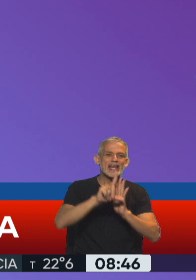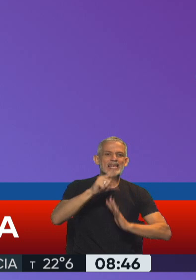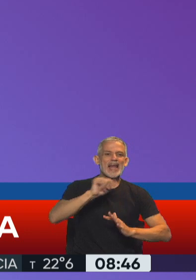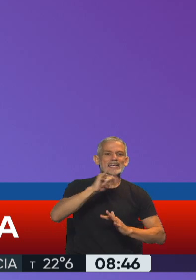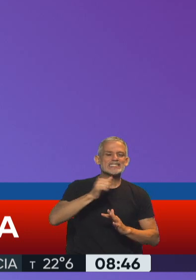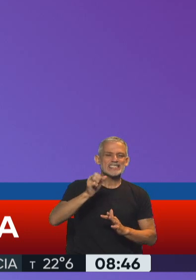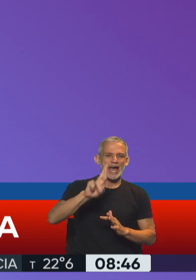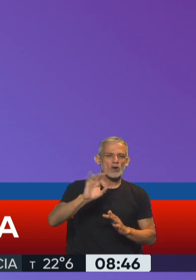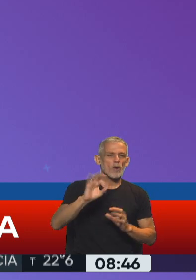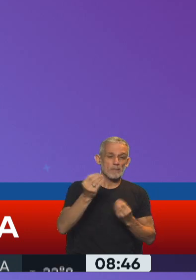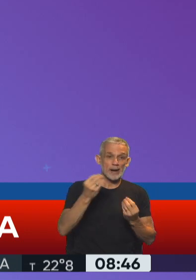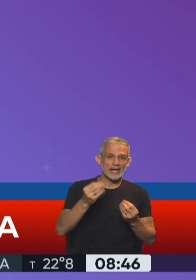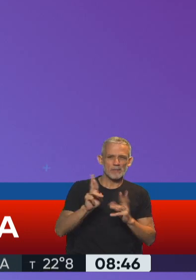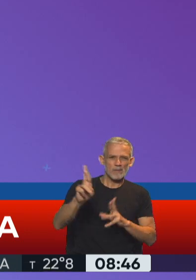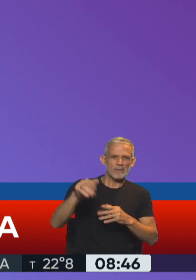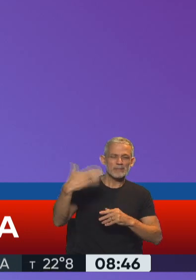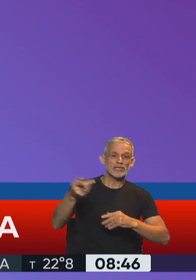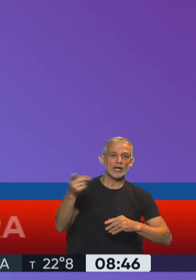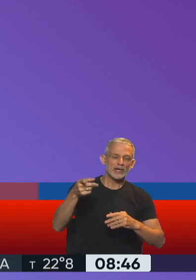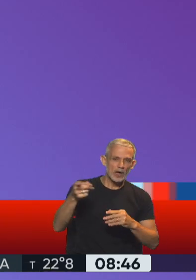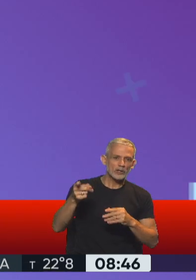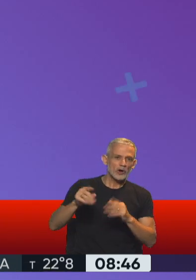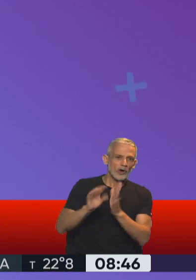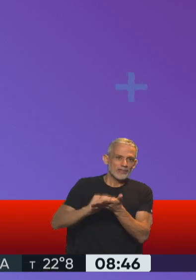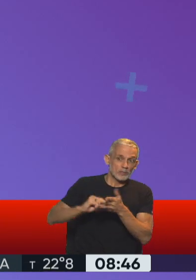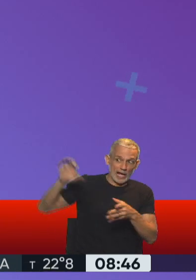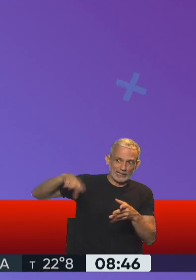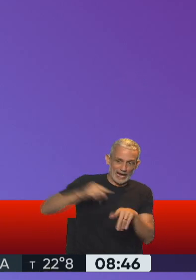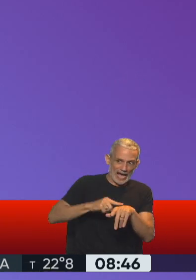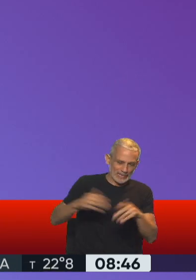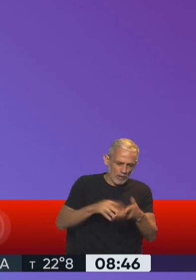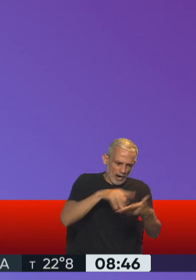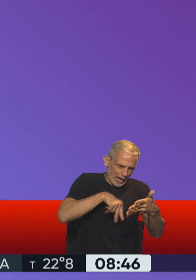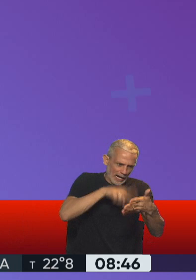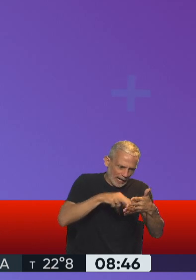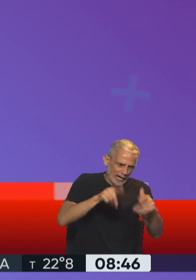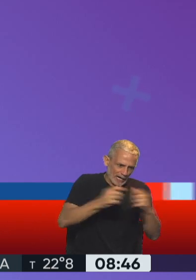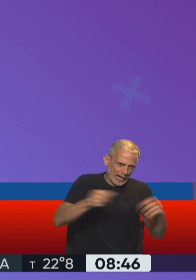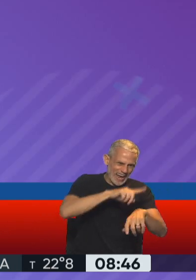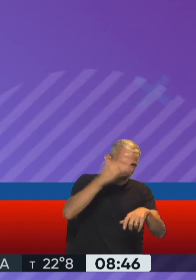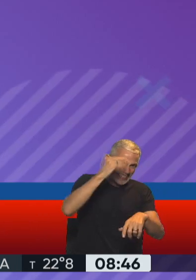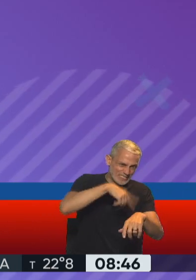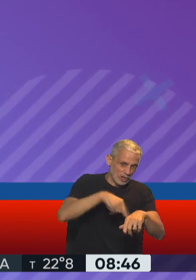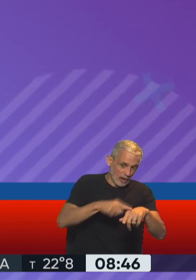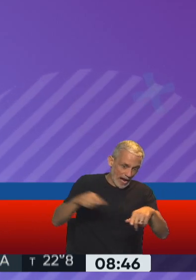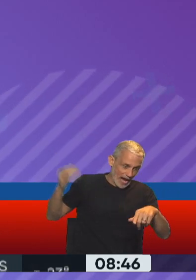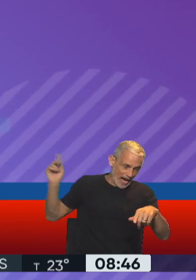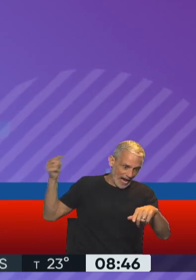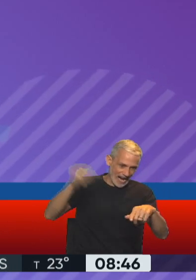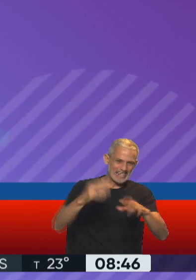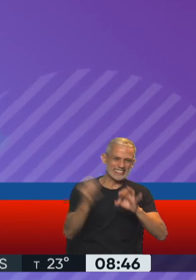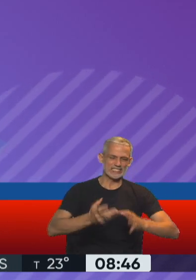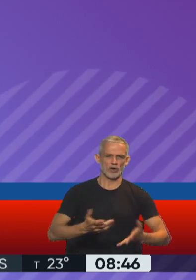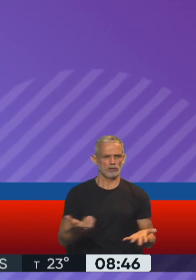para permitir que otro legislador llegara al recinto y de esa manera se votara el juicio político del presidente chileno.